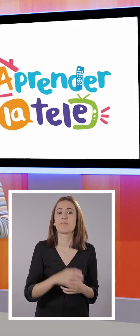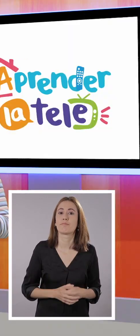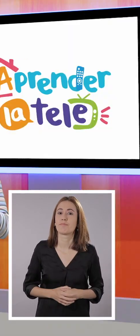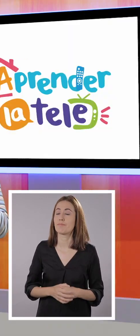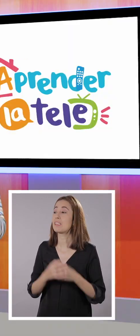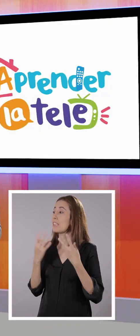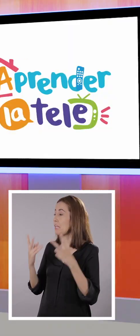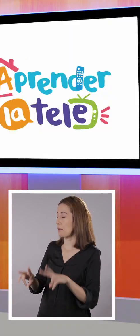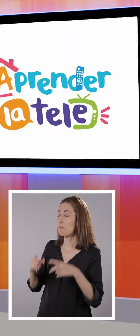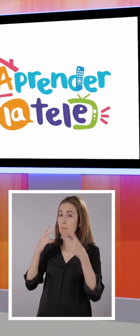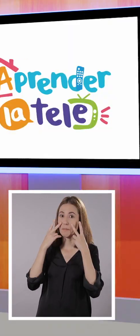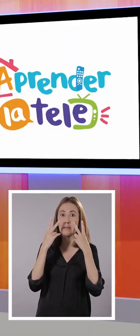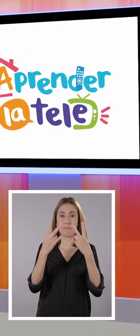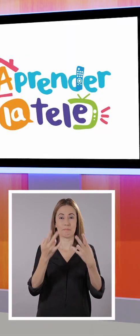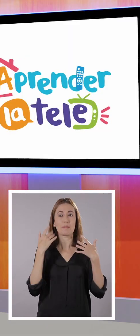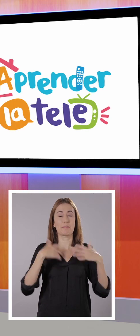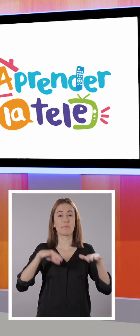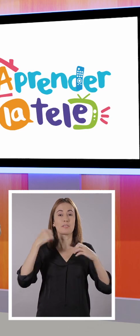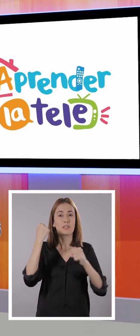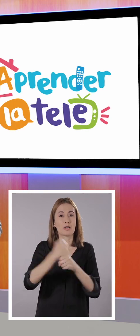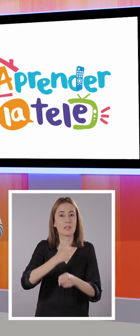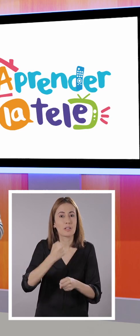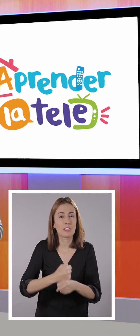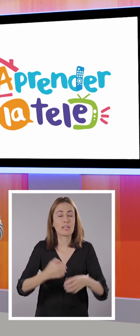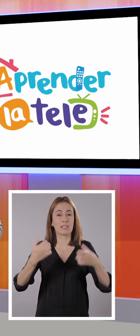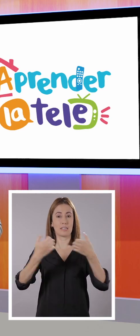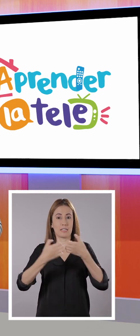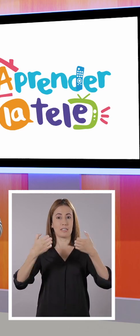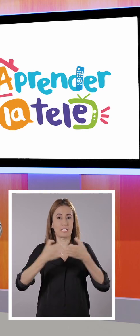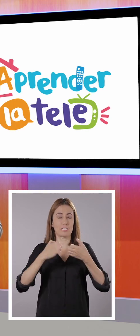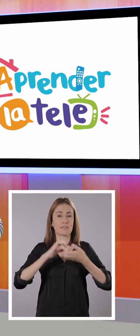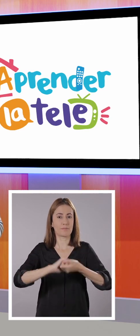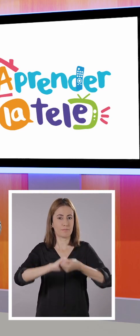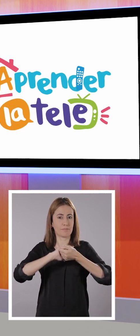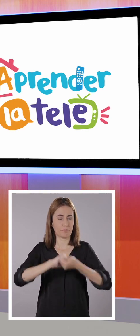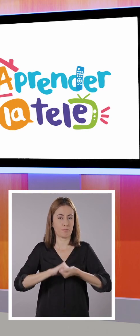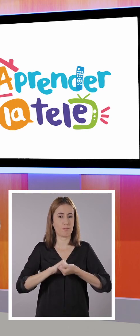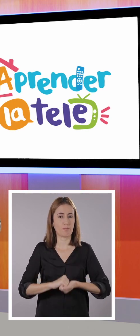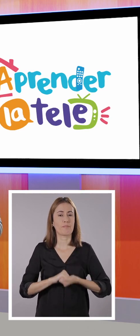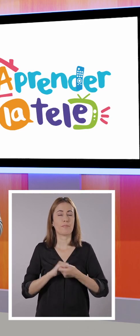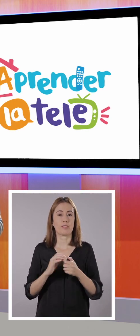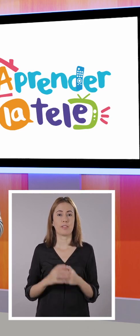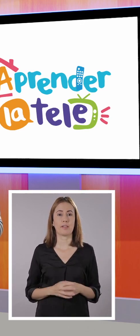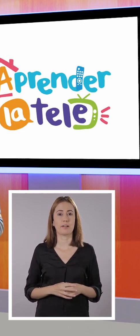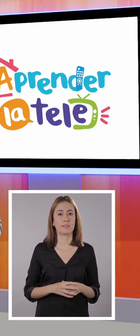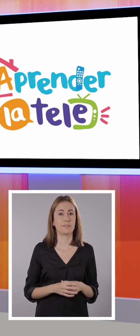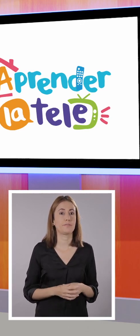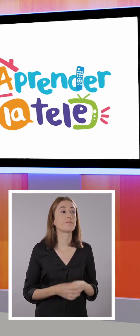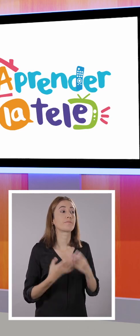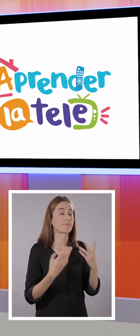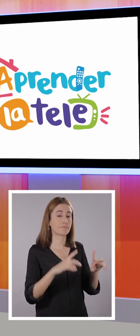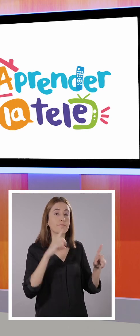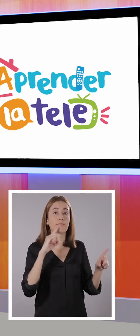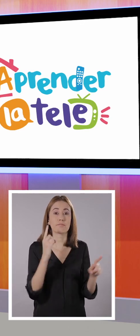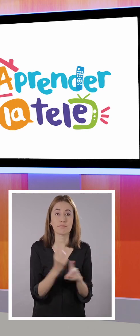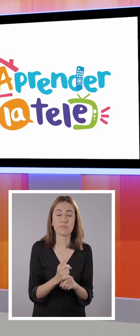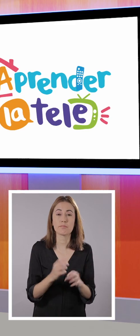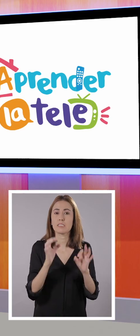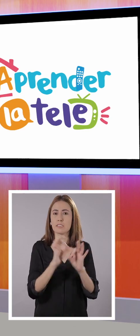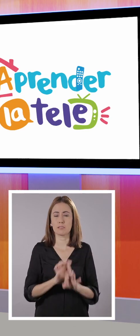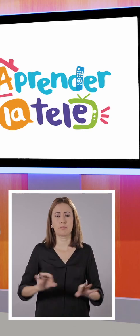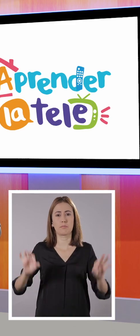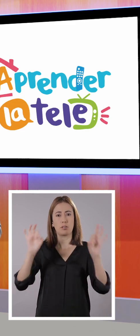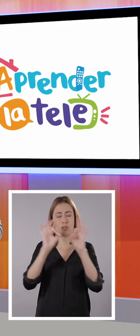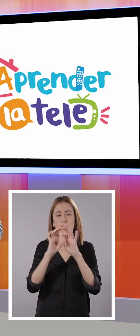Y también vimos cómo el trabajo en equipo nos ayuda dentro de las actividades de una comunidad. Así es, es